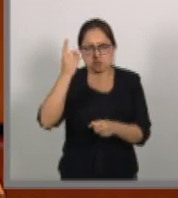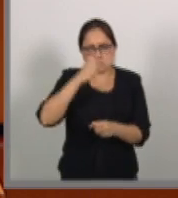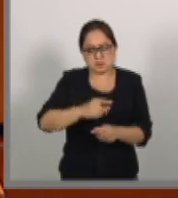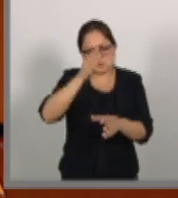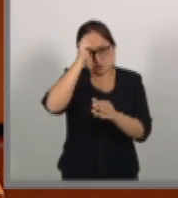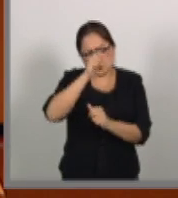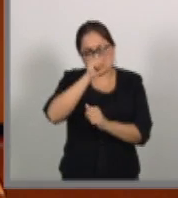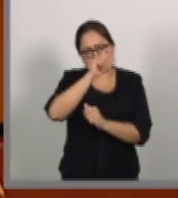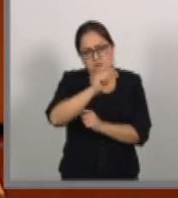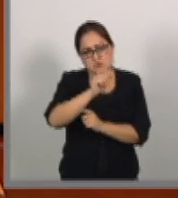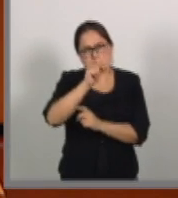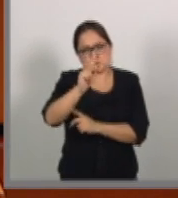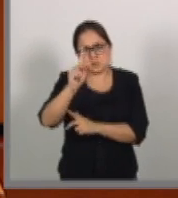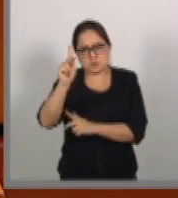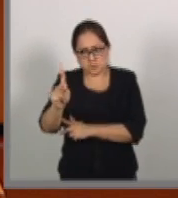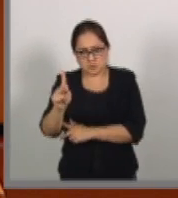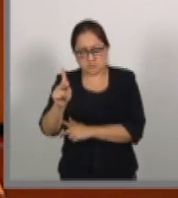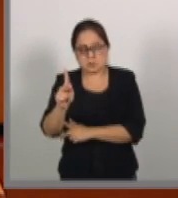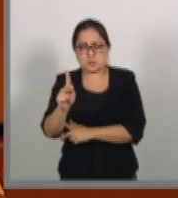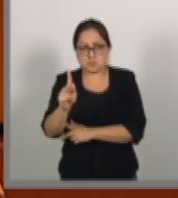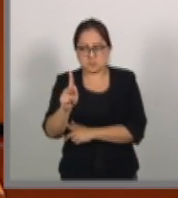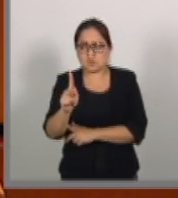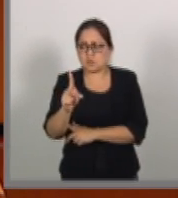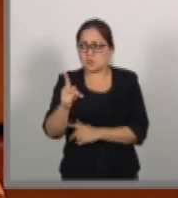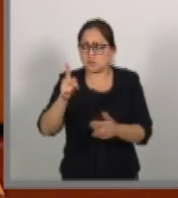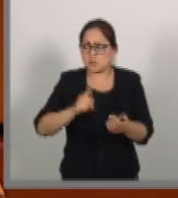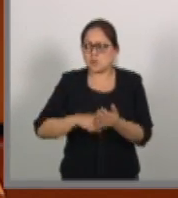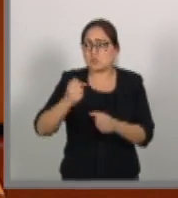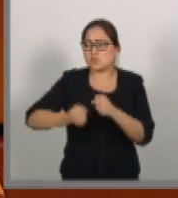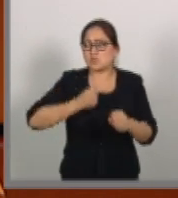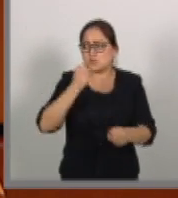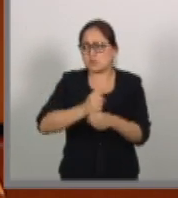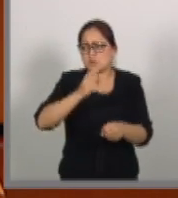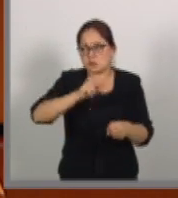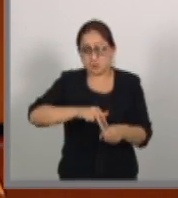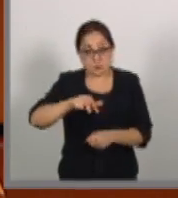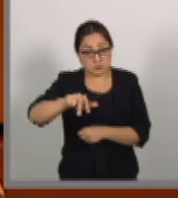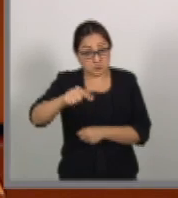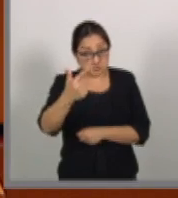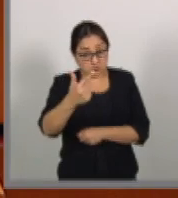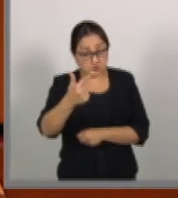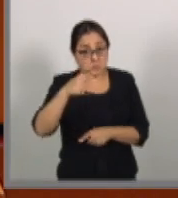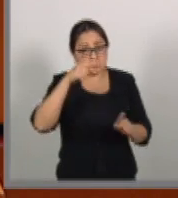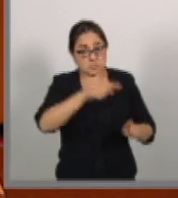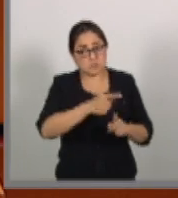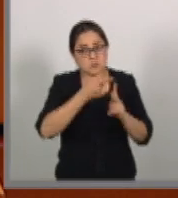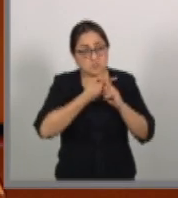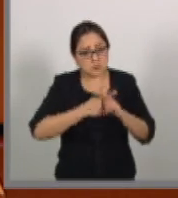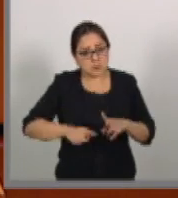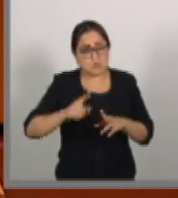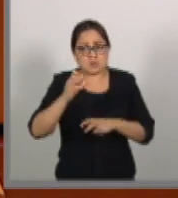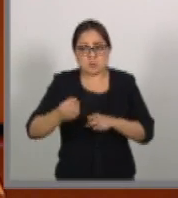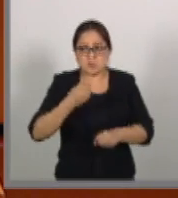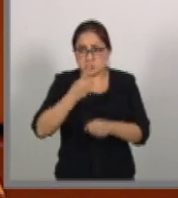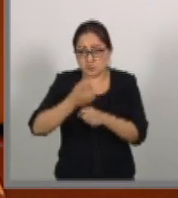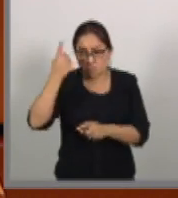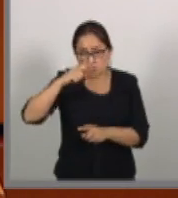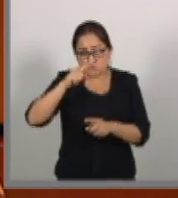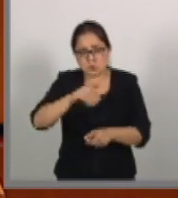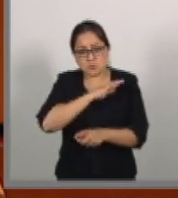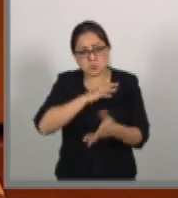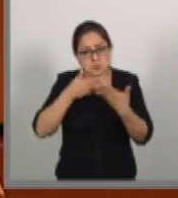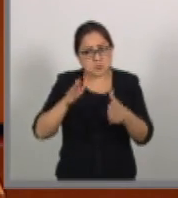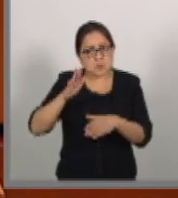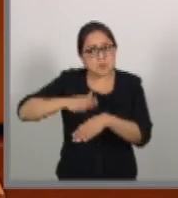Asociación Transpacífico, TPP, en el año 2012, generó una clara oportunidad para ampliar